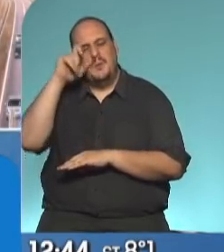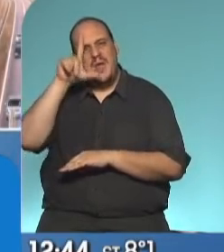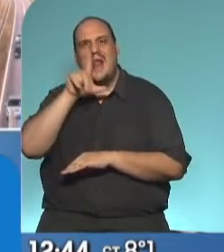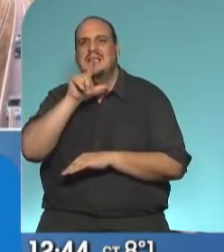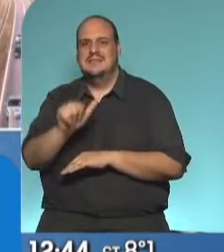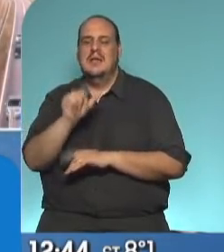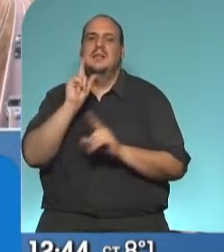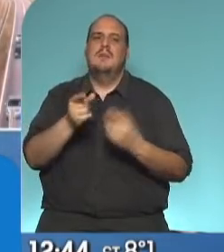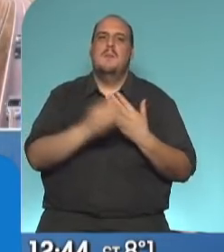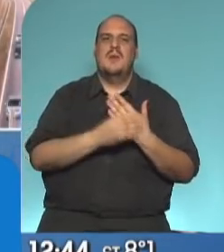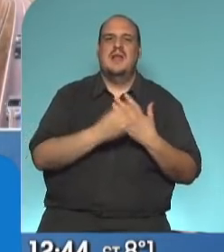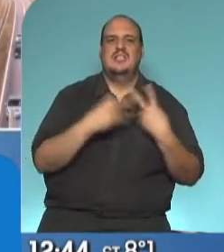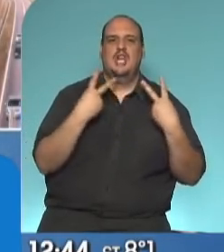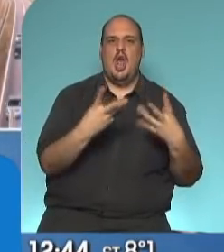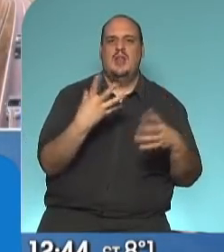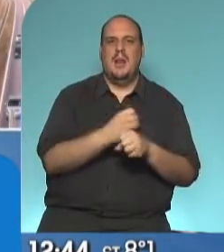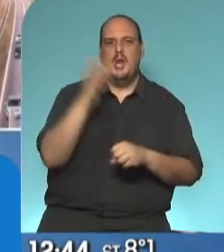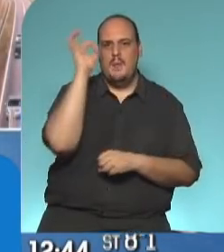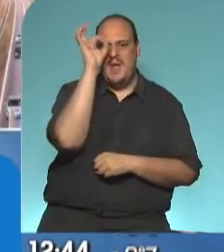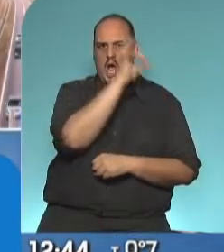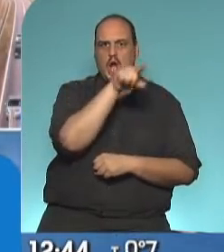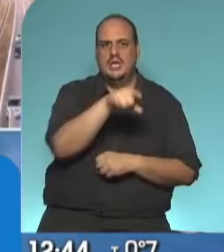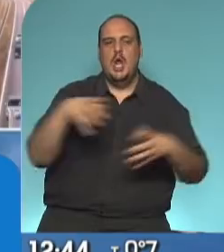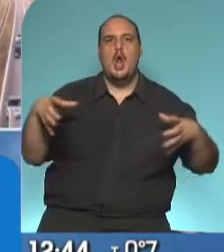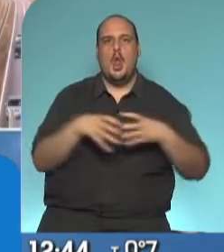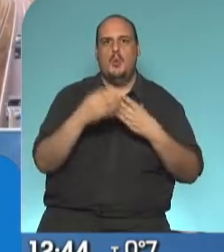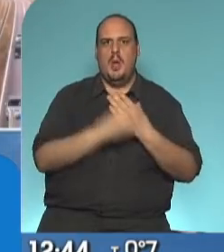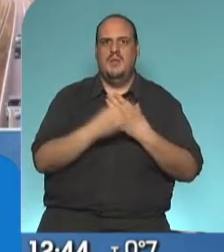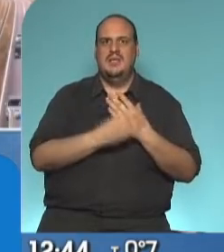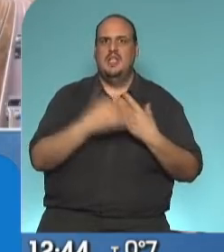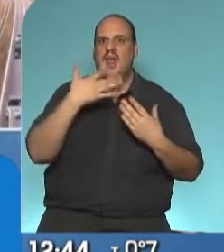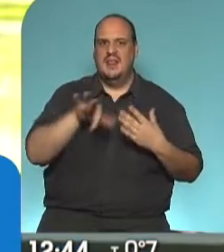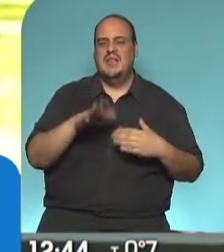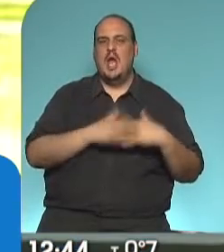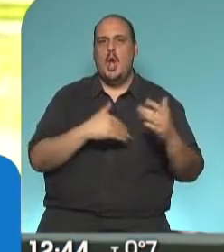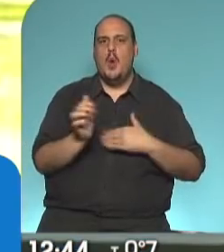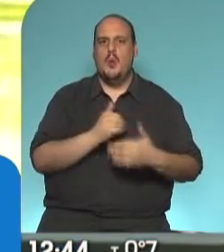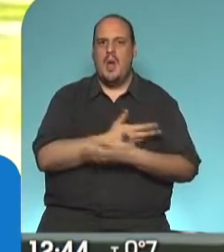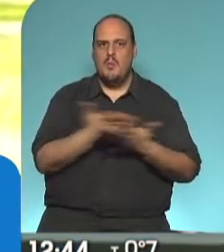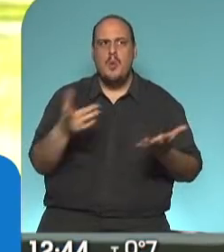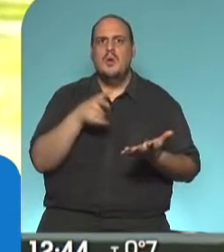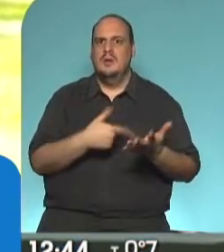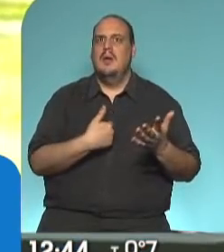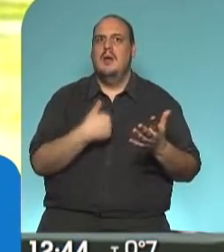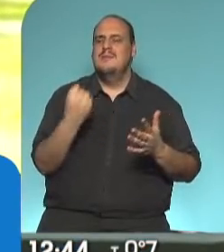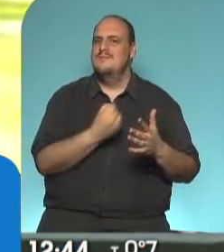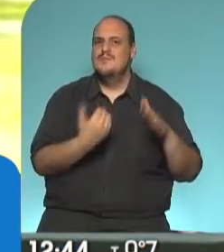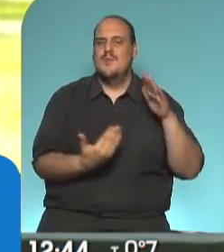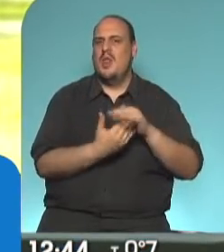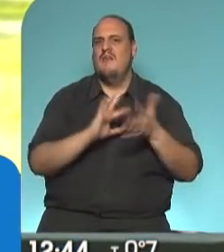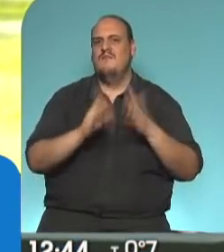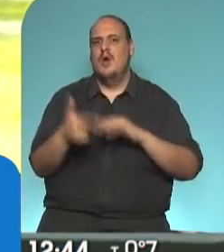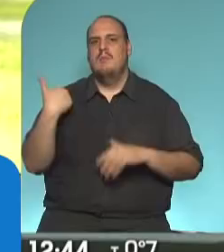Ministro de Transporte, Mario Meón, y bueno, un gabinete que entiende claramente que la obra pública es palanca para la reconstrucción de